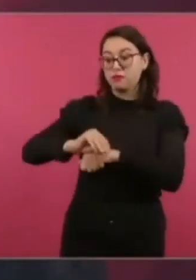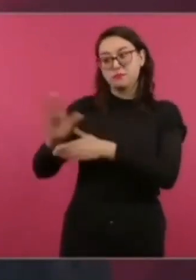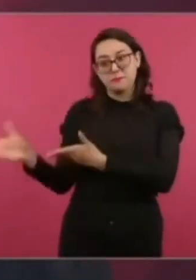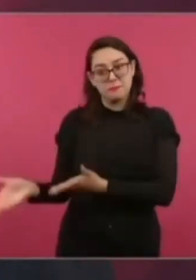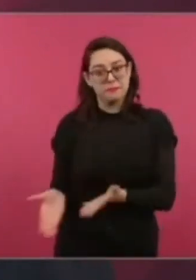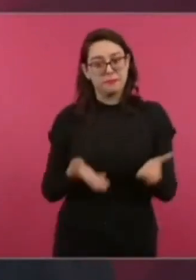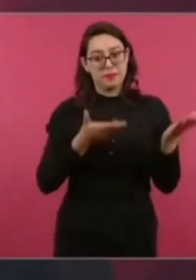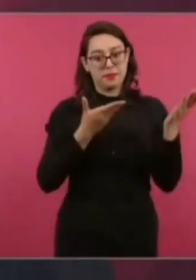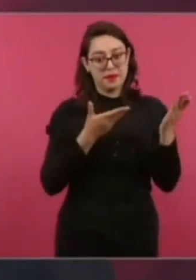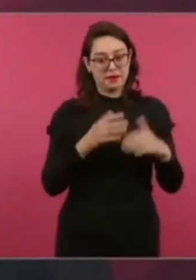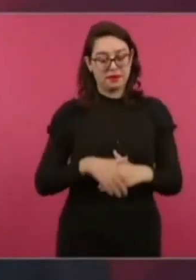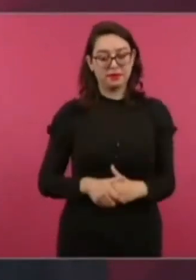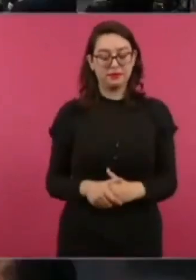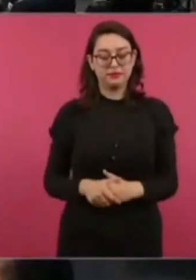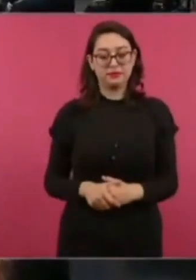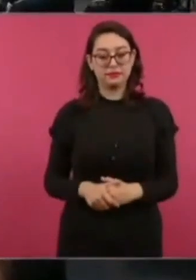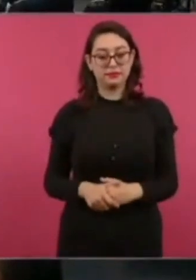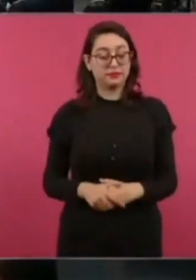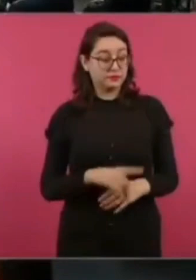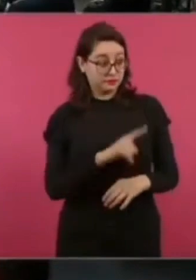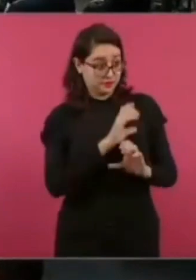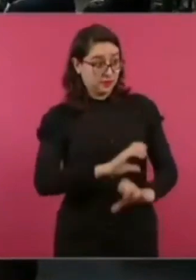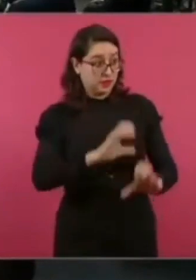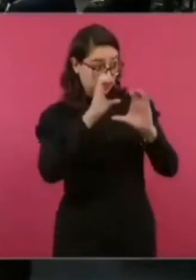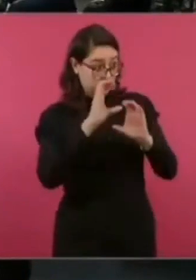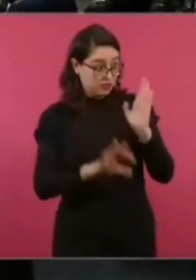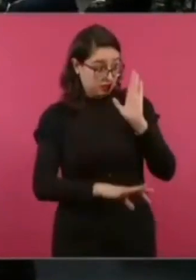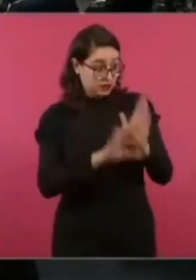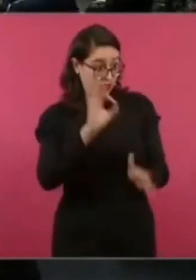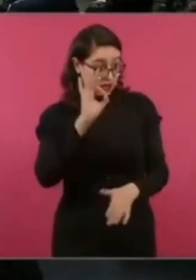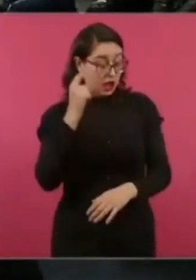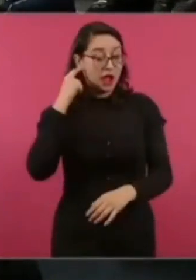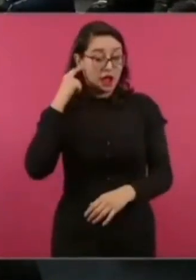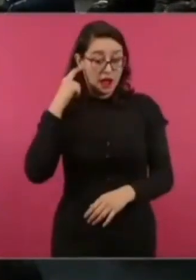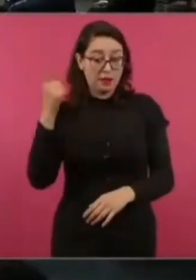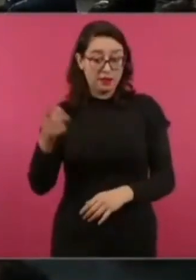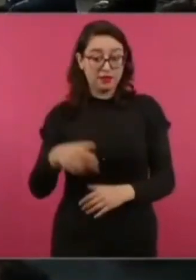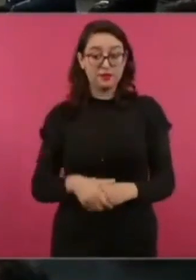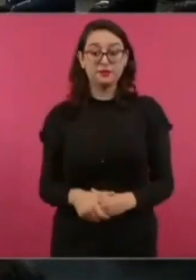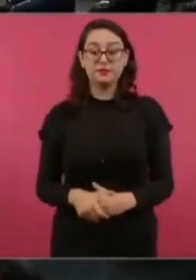lo tendrán vamos vamos vamos vamos